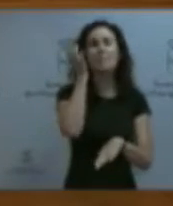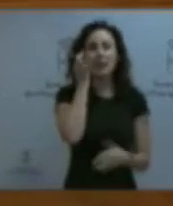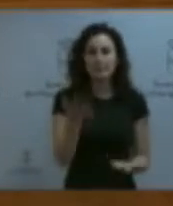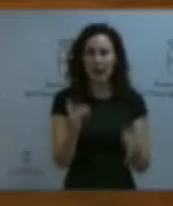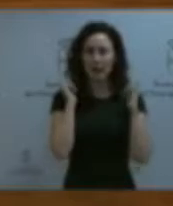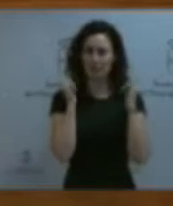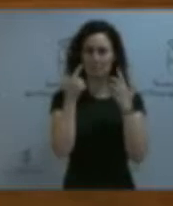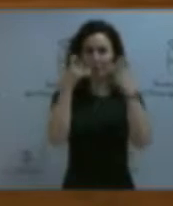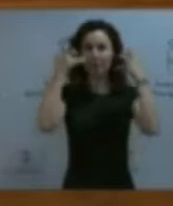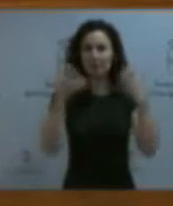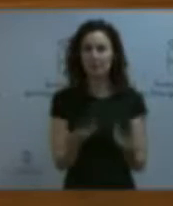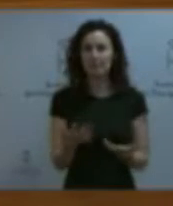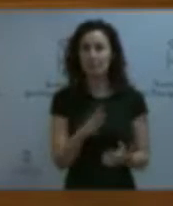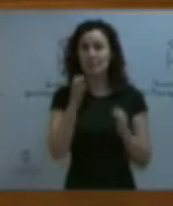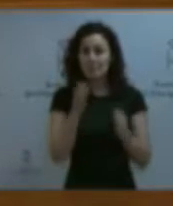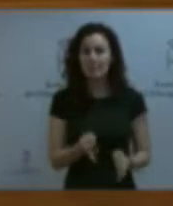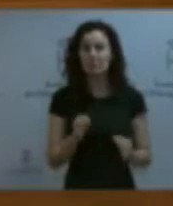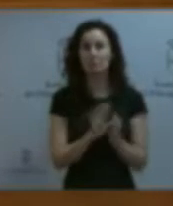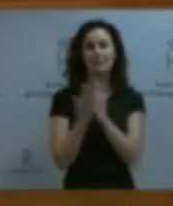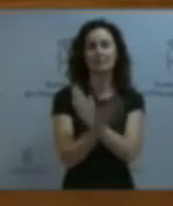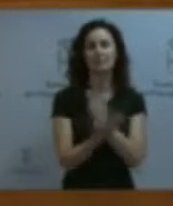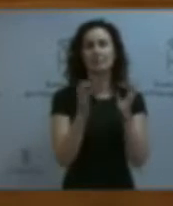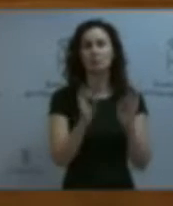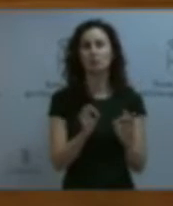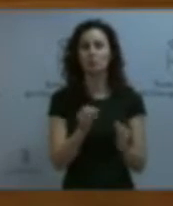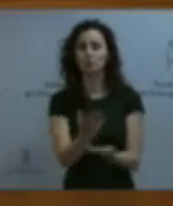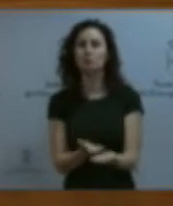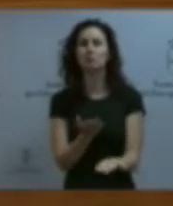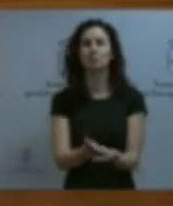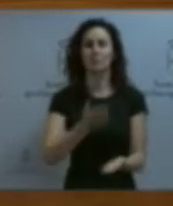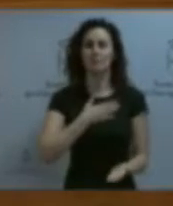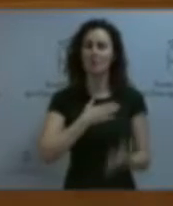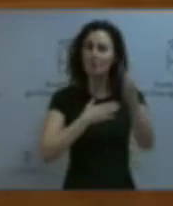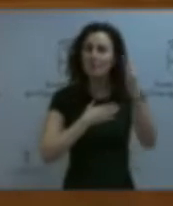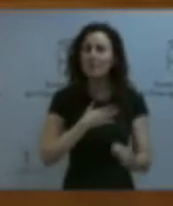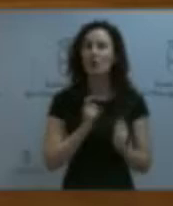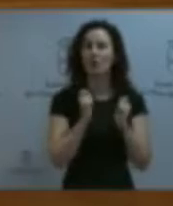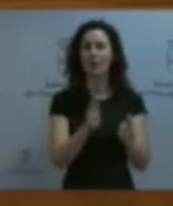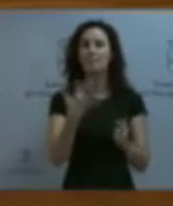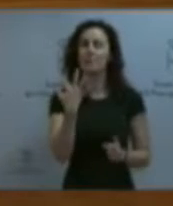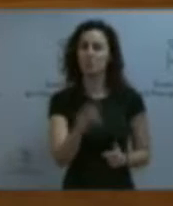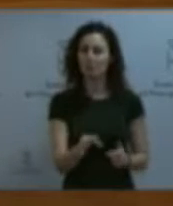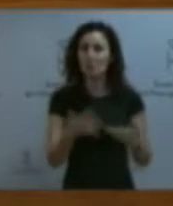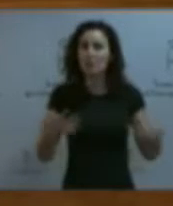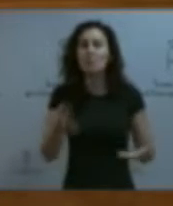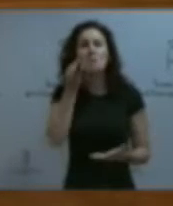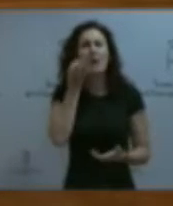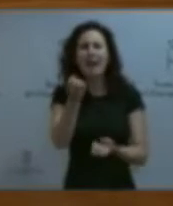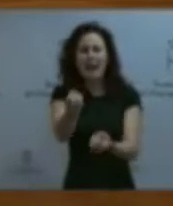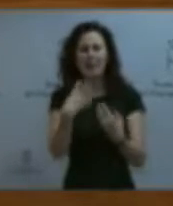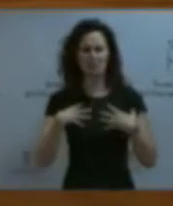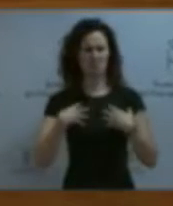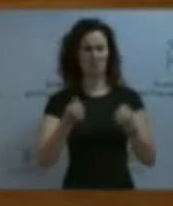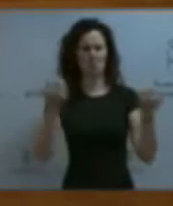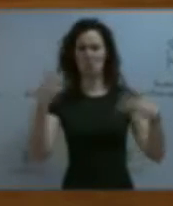Y ello lo asegurará el planteamiento transversal que estamos demandando. También es cierto que faltan muchos datos sobre la mujer. Faltan datos en salud